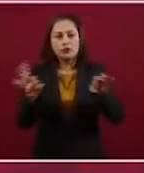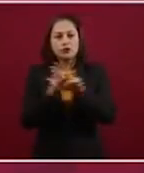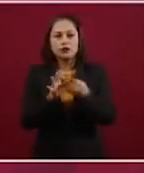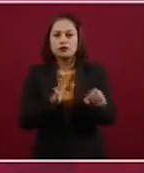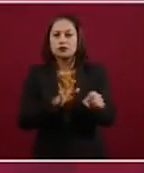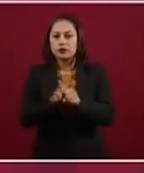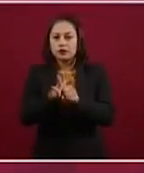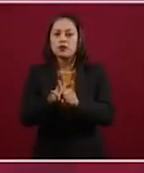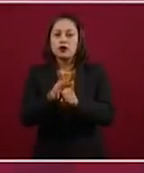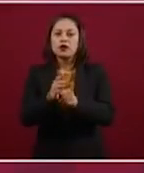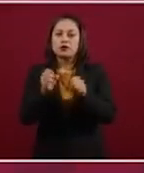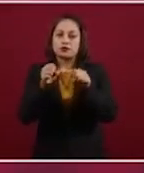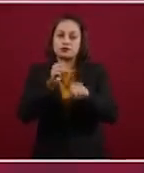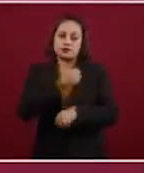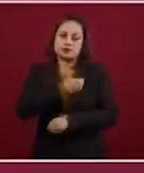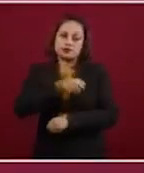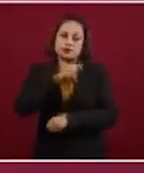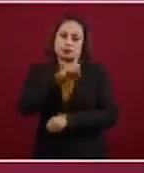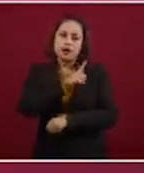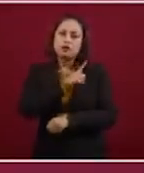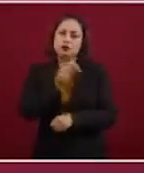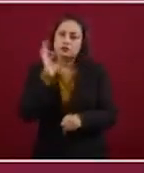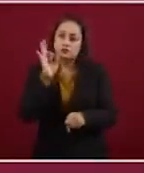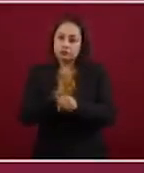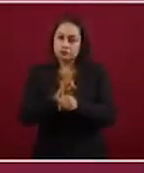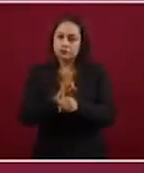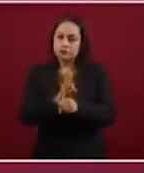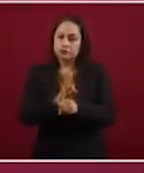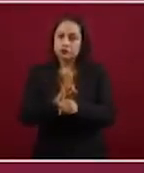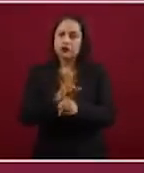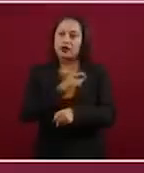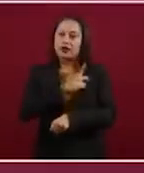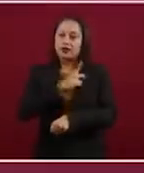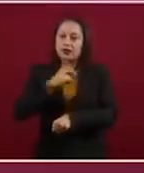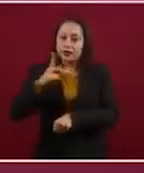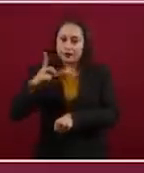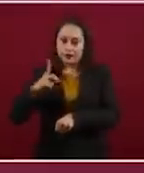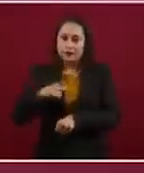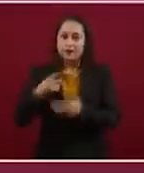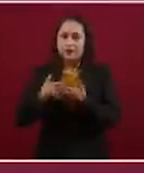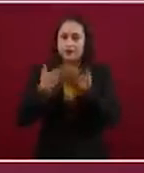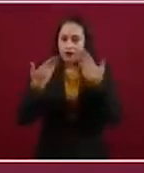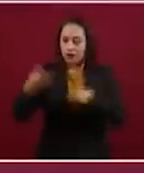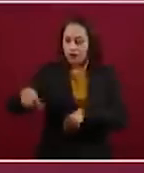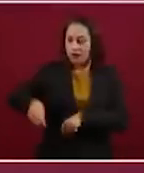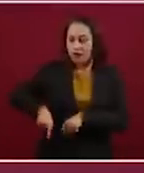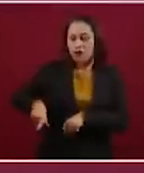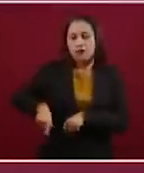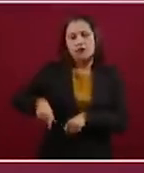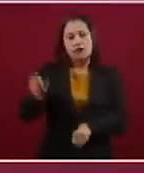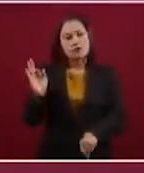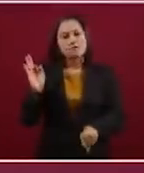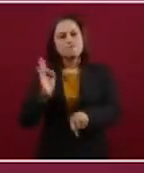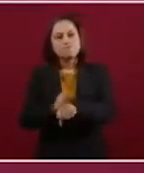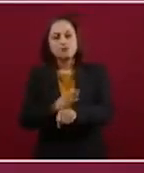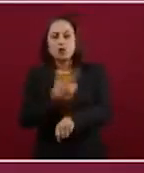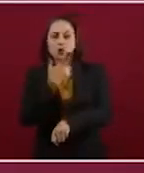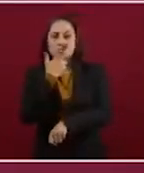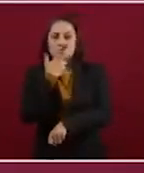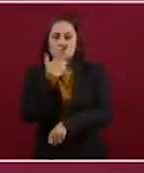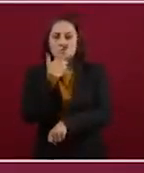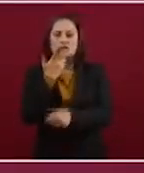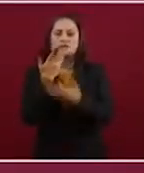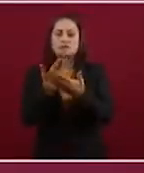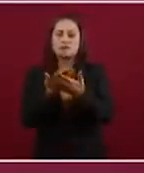de protección a la salud, es y debe ser garantizado por este gobierno. De modo que la fuerza del Estado es una fuerza